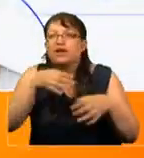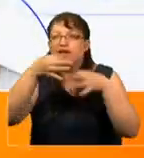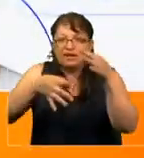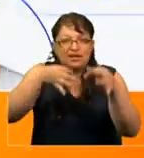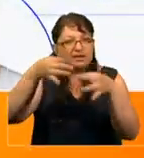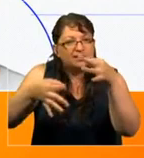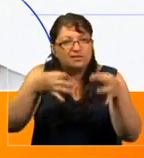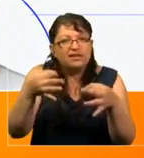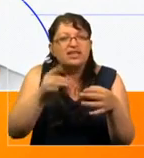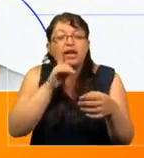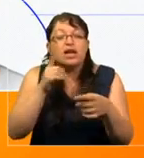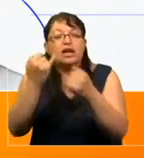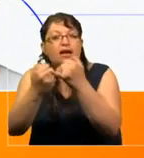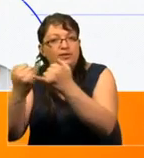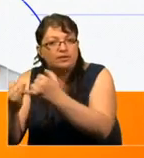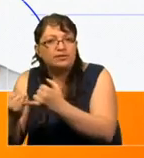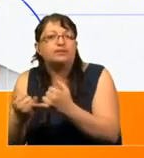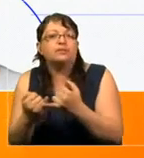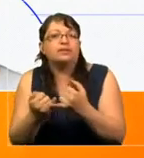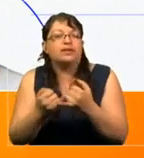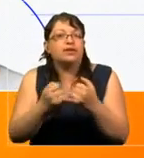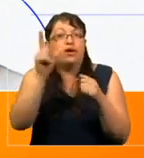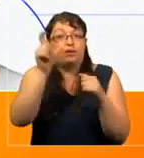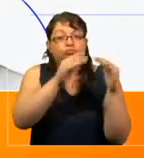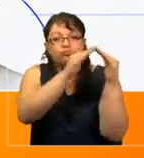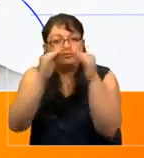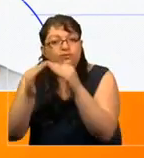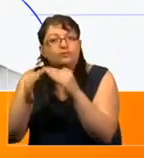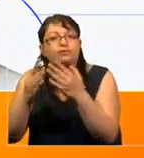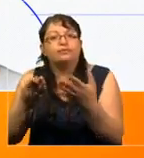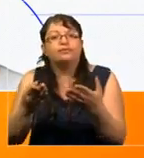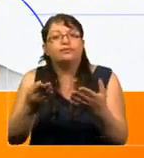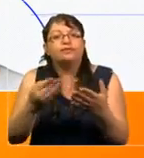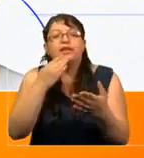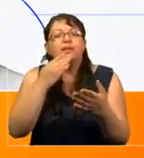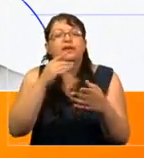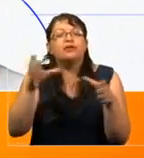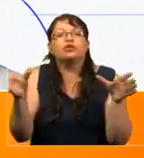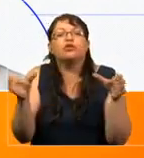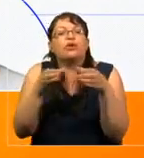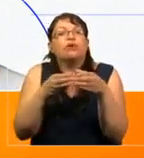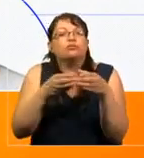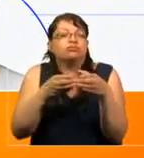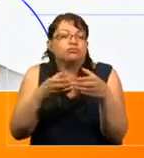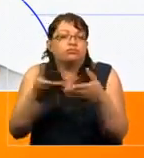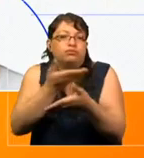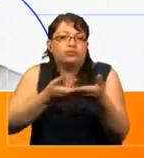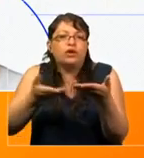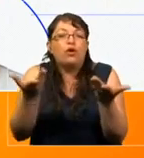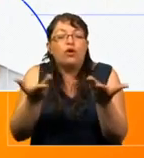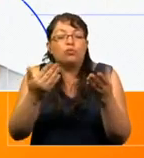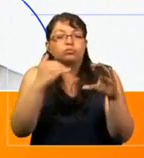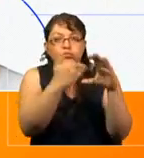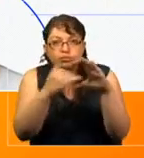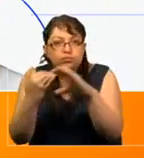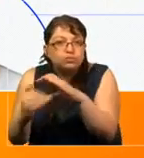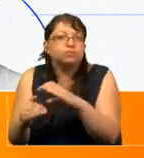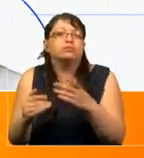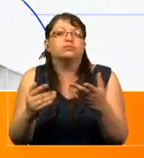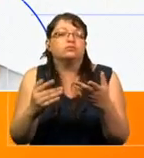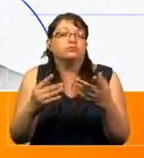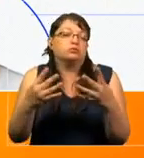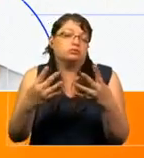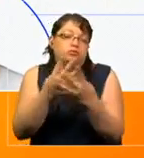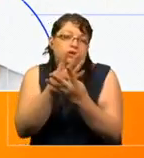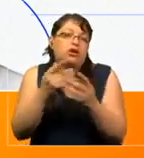a sus amigos, a sus vecinos, a su círculo, a través de mensajeros, a través de las